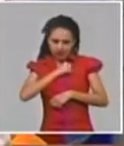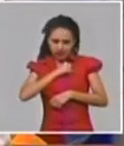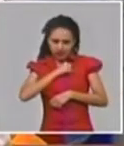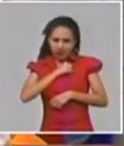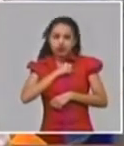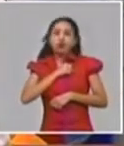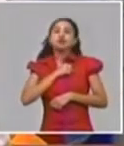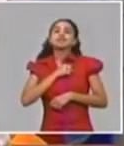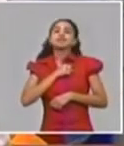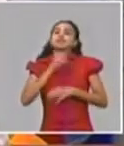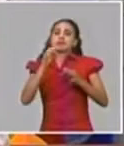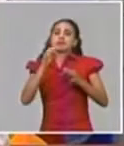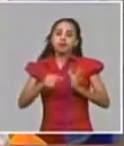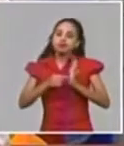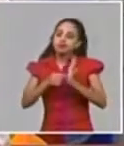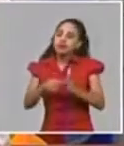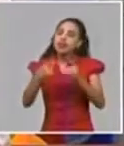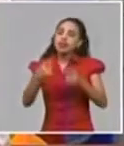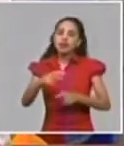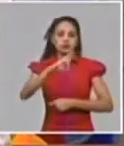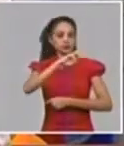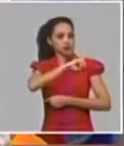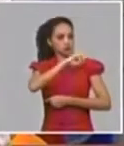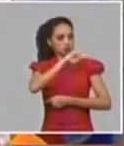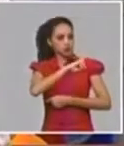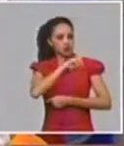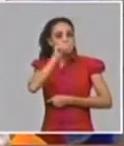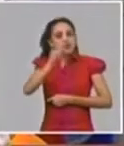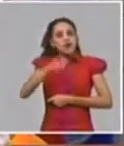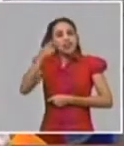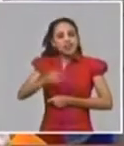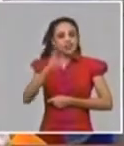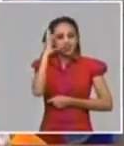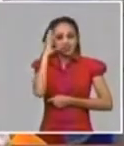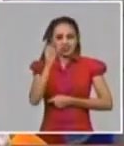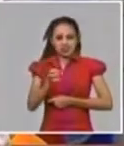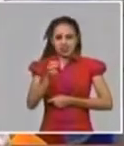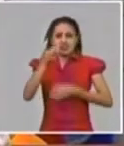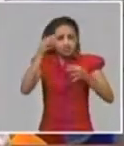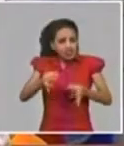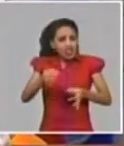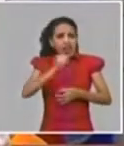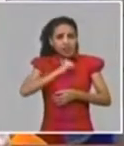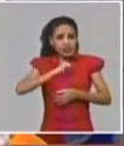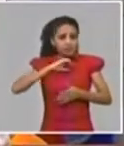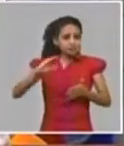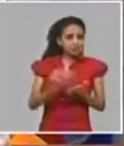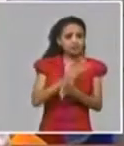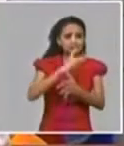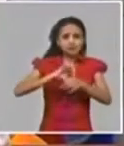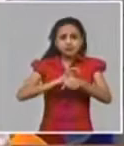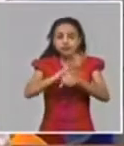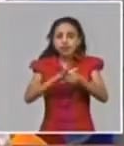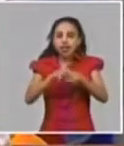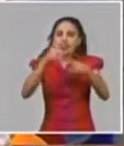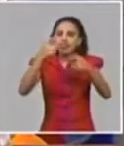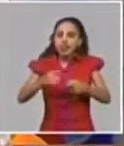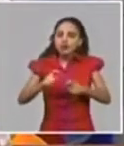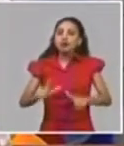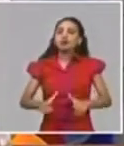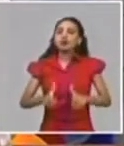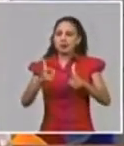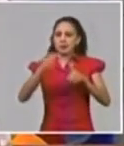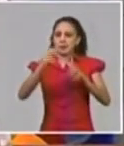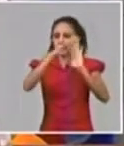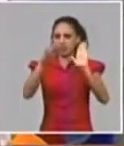autorresponsabilidad y a la conciencia ciudadana si de verdad queremos resolver este problema. Y lo insisto con tanta frecuencia porque